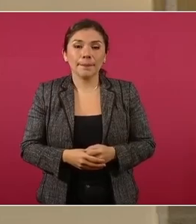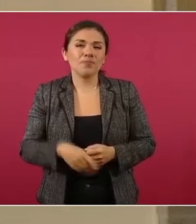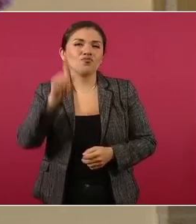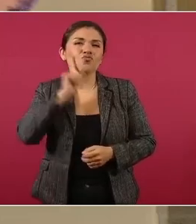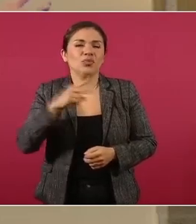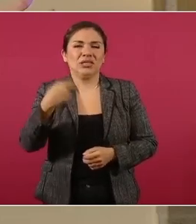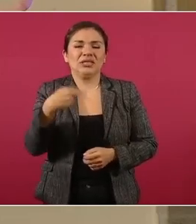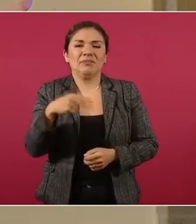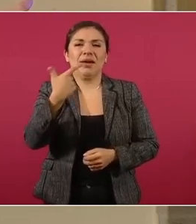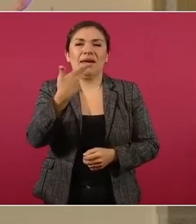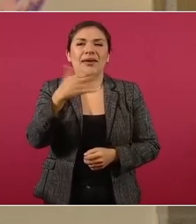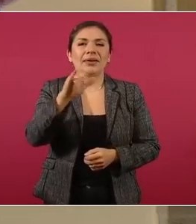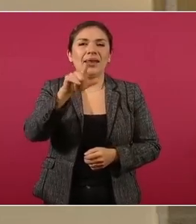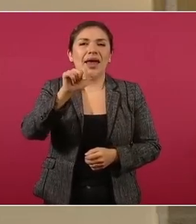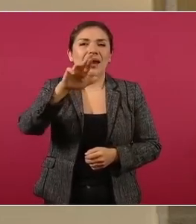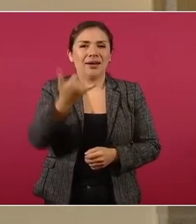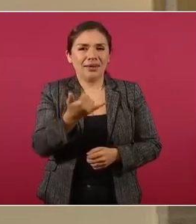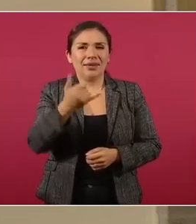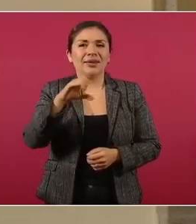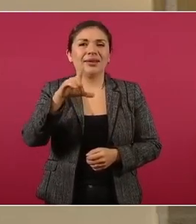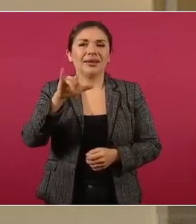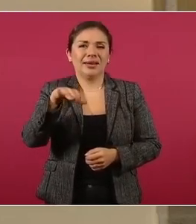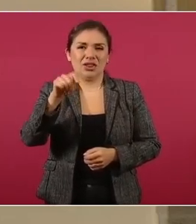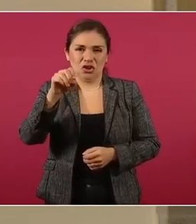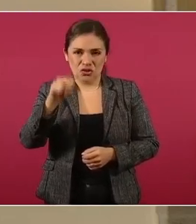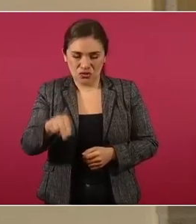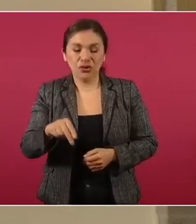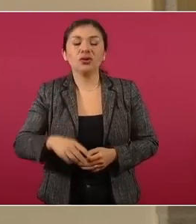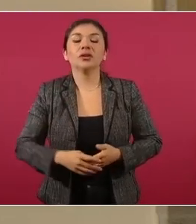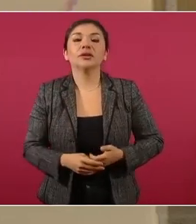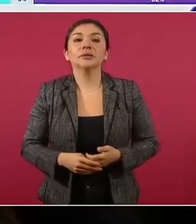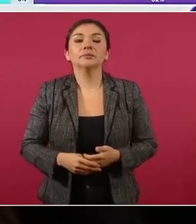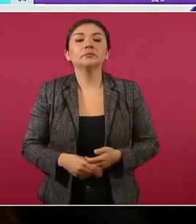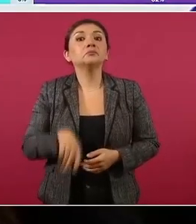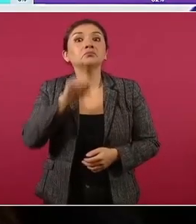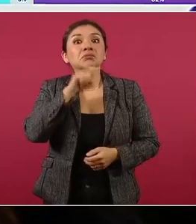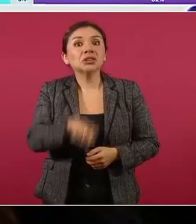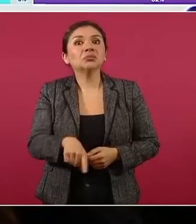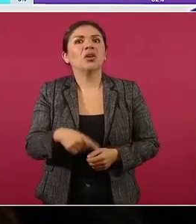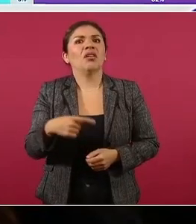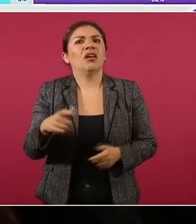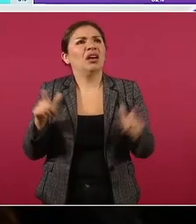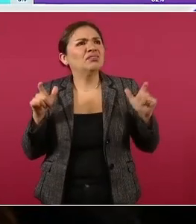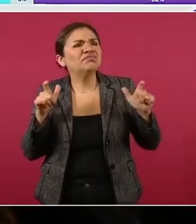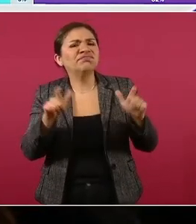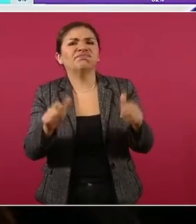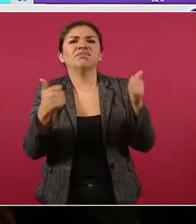y hasta música mexicana,